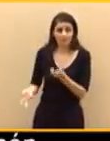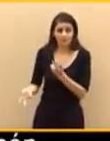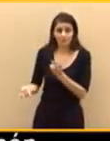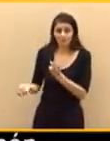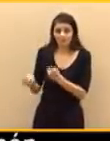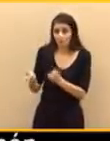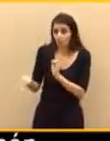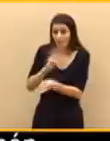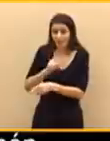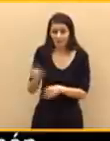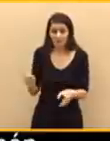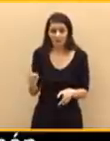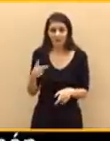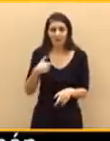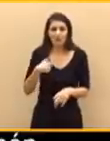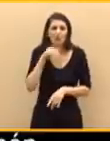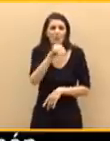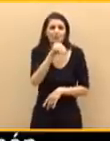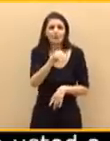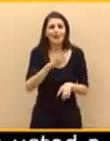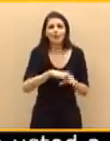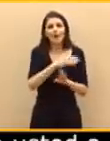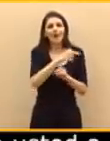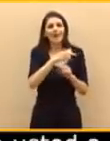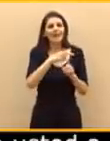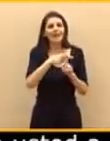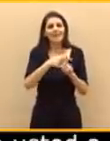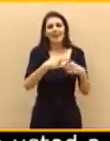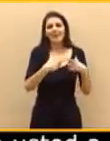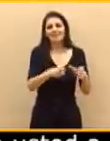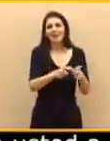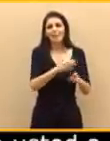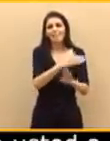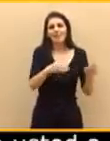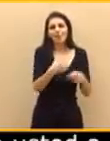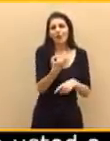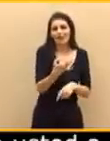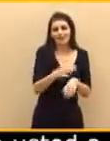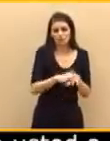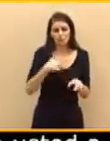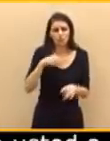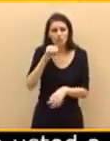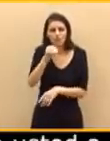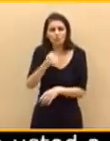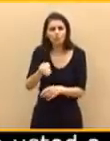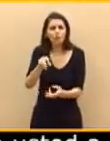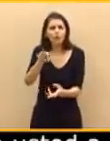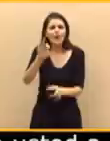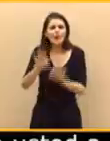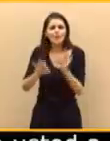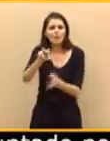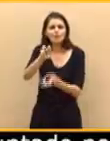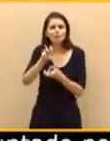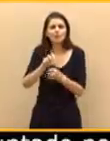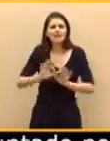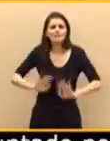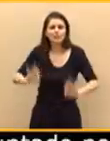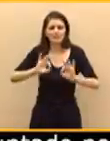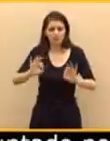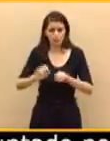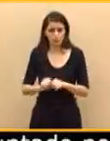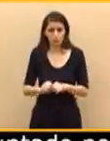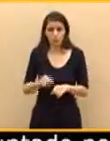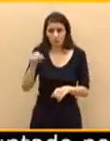que usted considera clase media. Le he preguntado sobre impuestos muy específicos, porque lo que ustedes llaman clase media es a los que precisamente luego van a cargar con más impuestos. Y lo han hecho siempre.